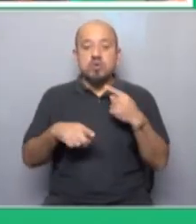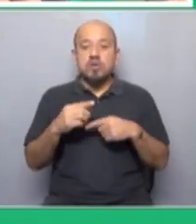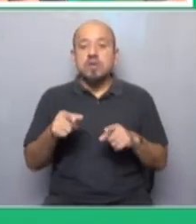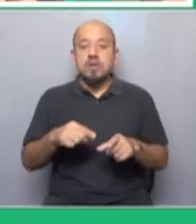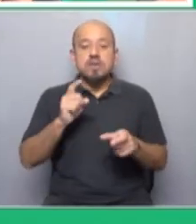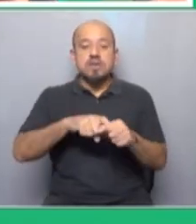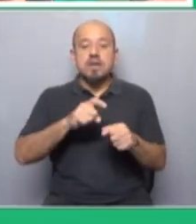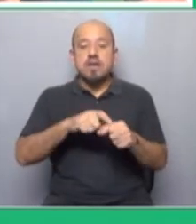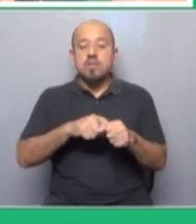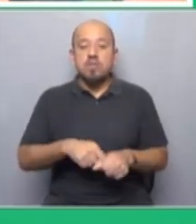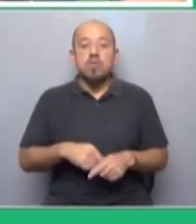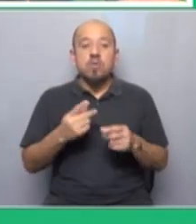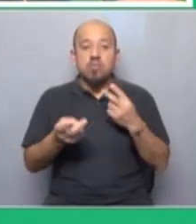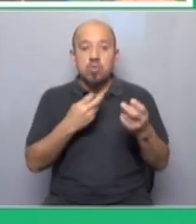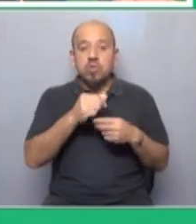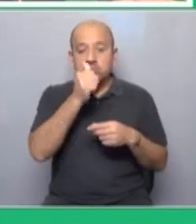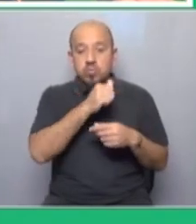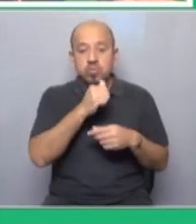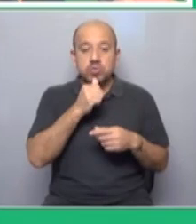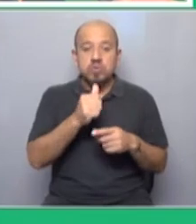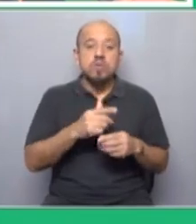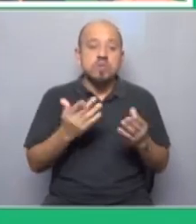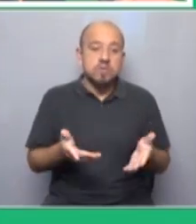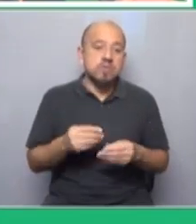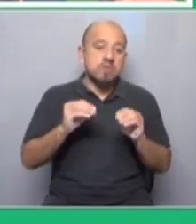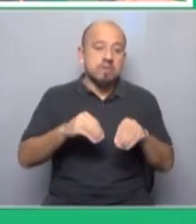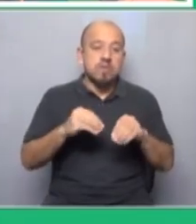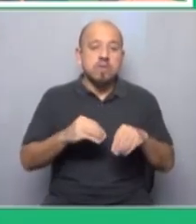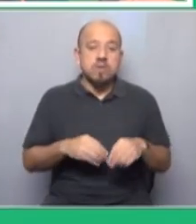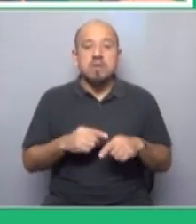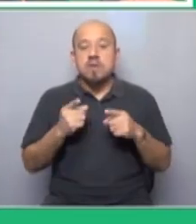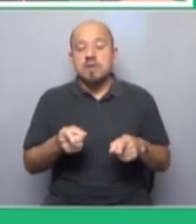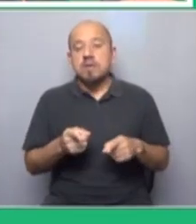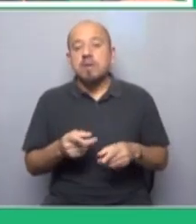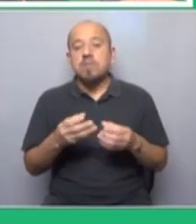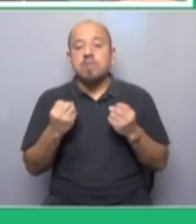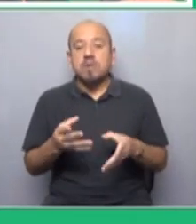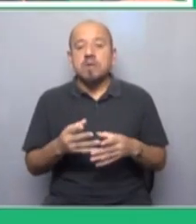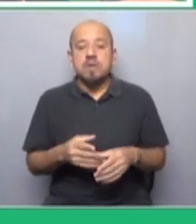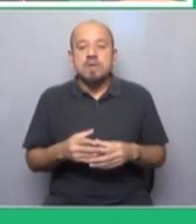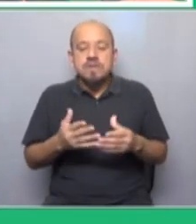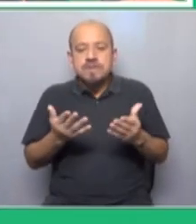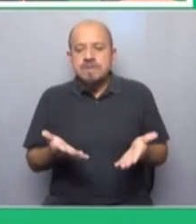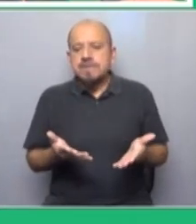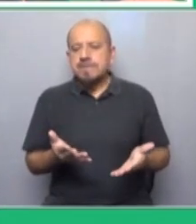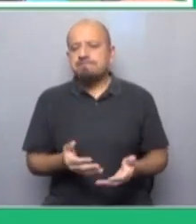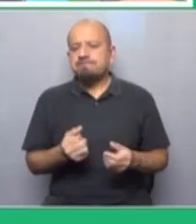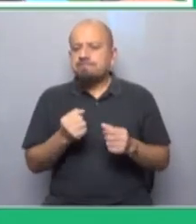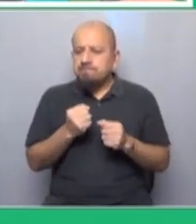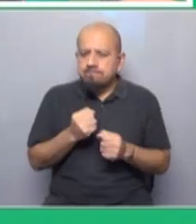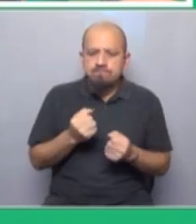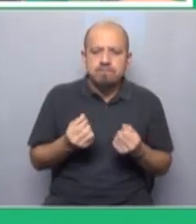sindicalismo intenta responder de esa misma manera con debilidad pero lo intenta y ahí está la clave porque no hay forma de